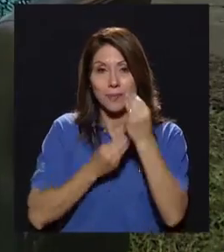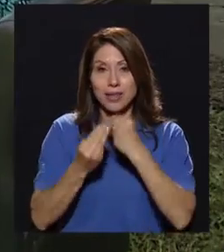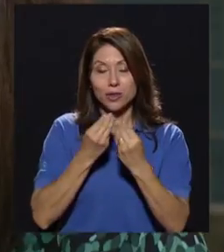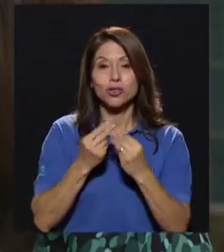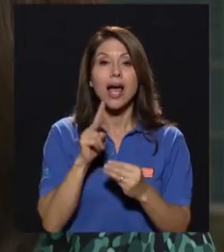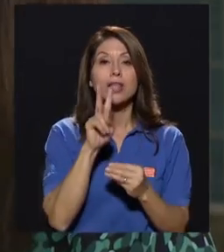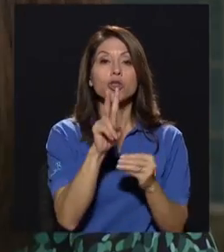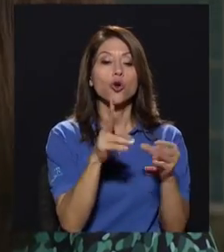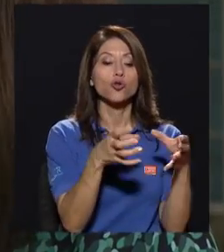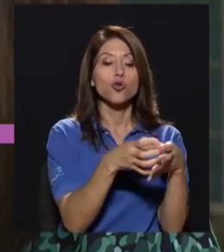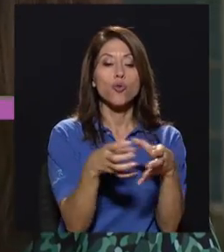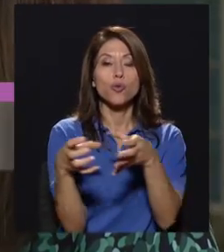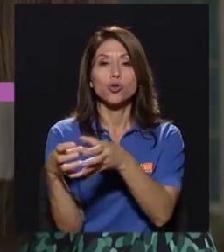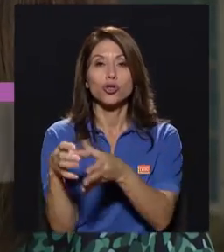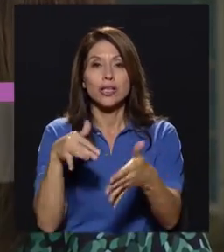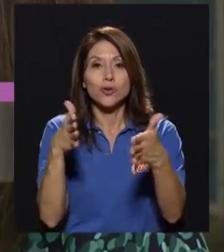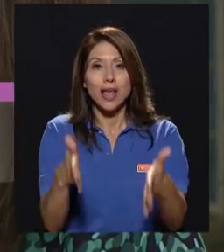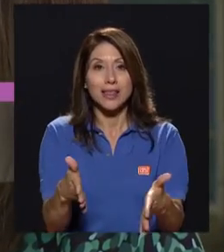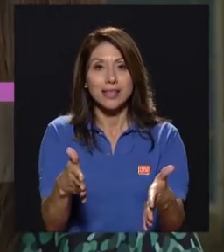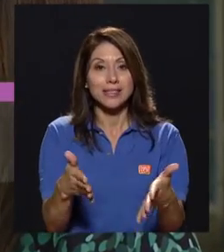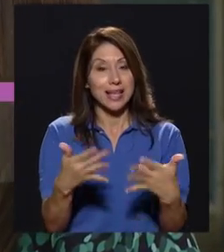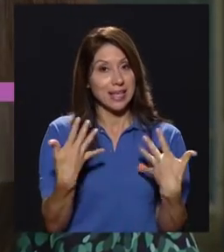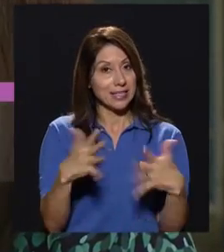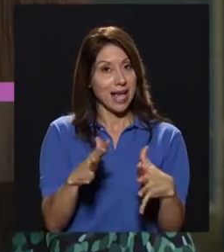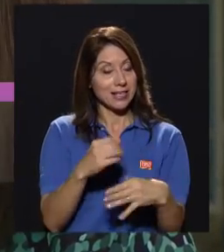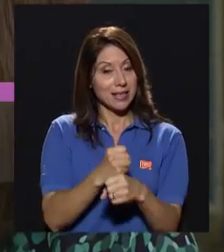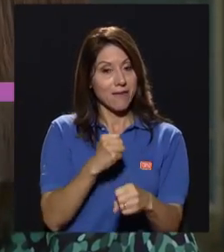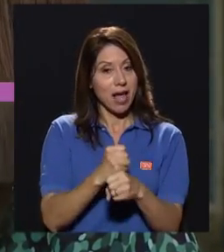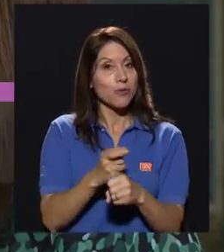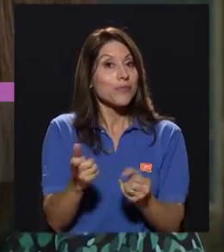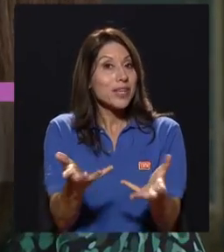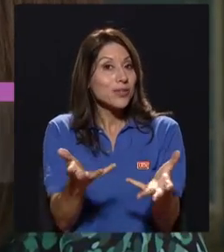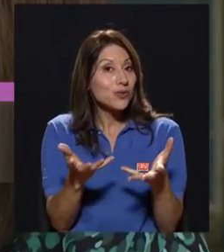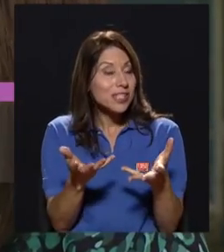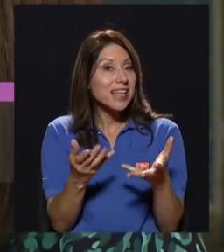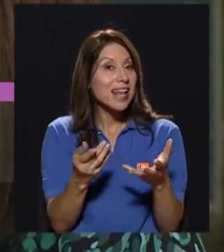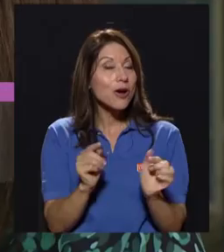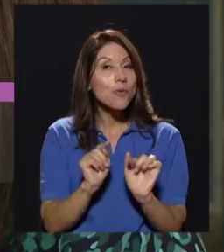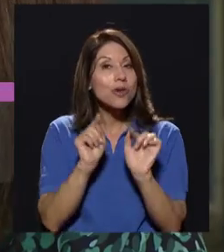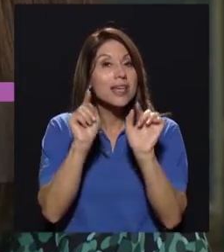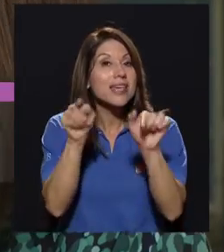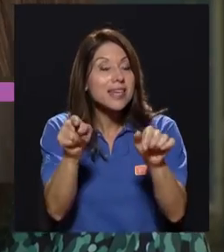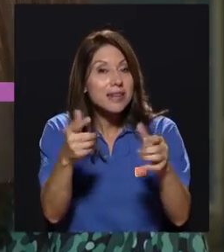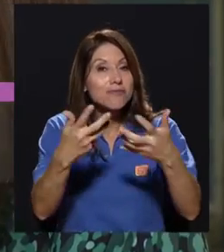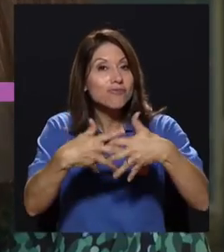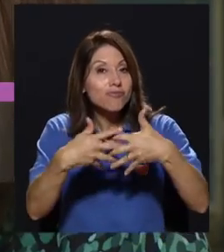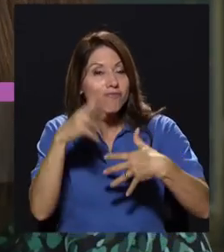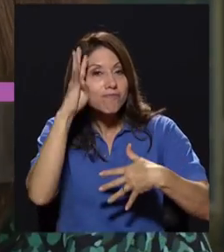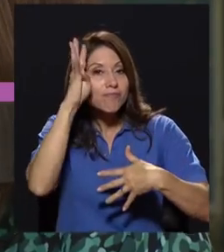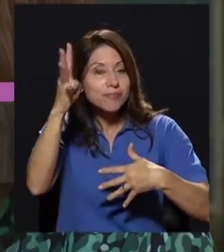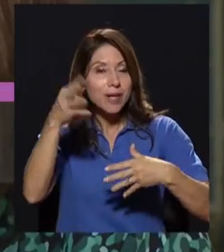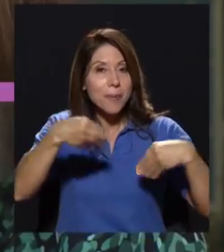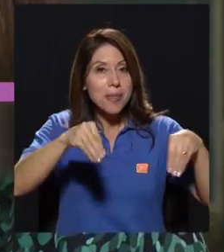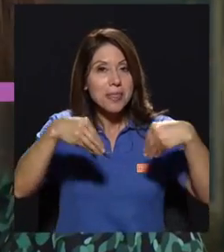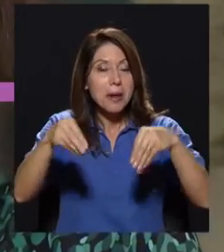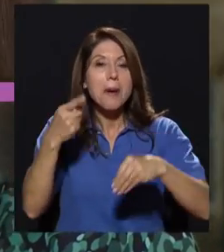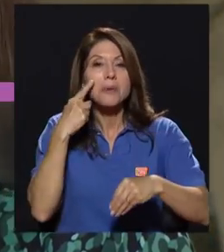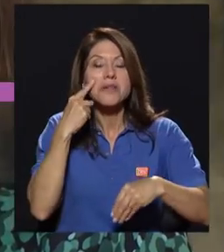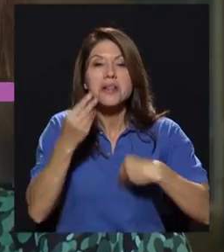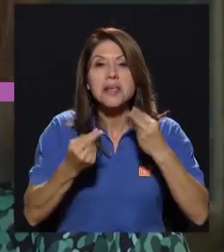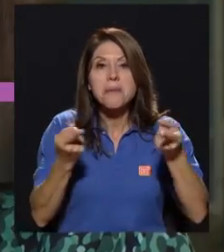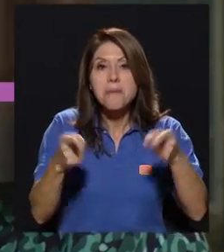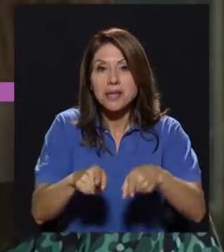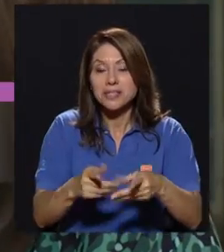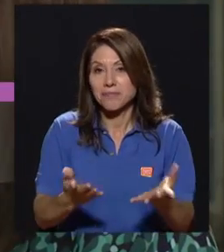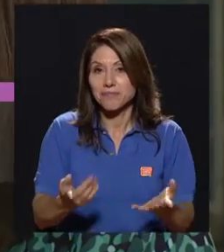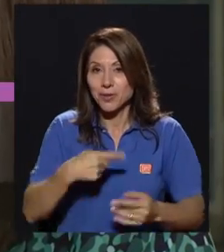iniciativa, que quisieran llevar sus productos al mercado costarricense. Vamos a ver cómo lo recibe el consumidor. Tenemos muy buenas, muy altas expectativas.